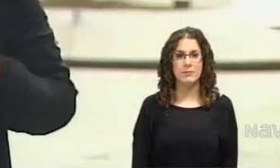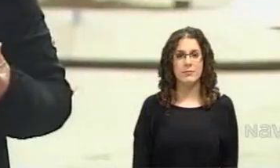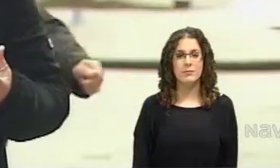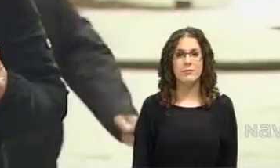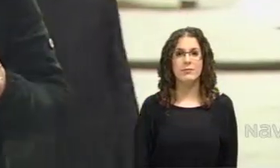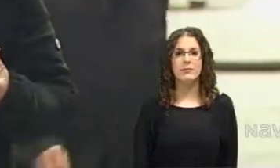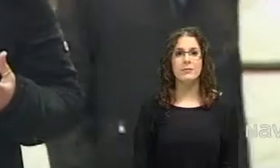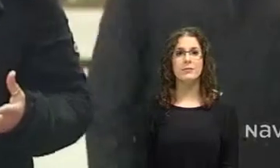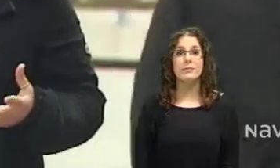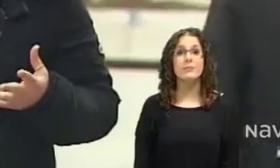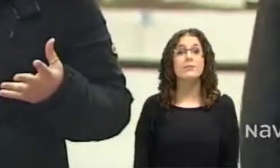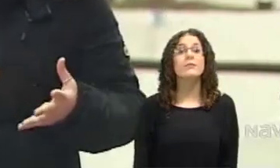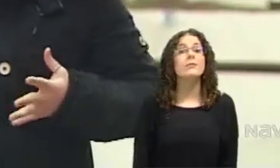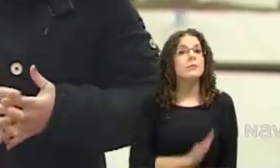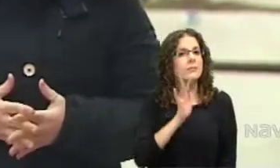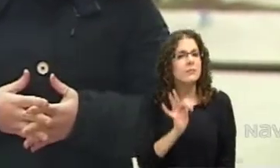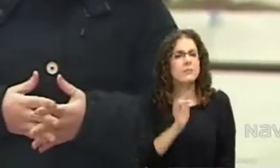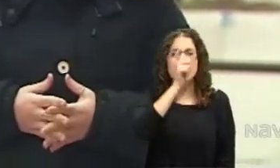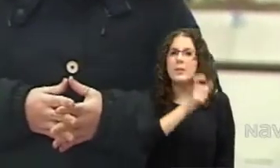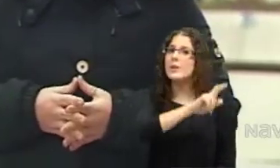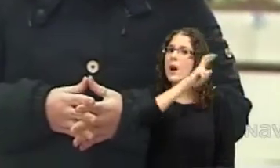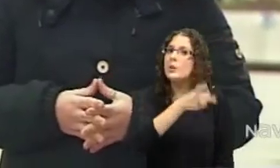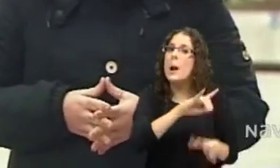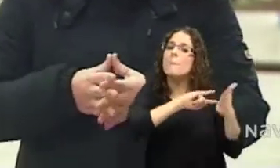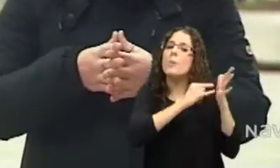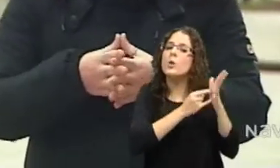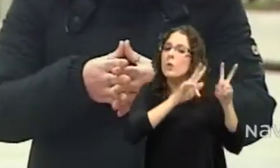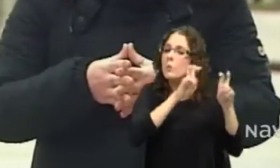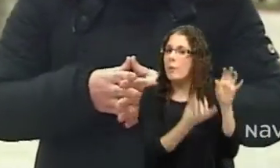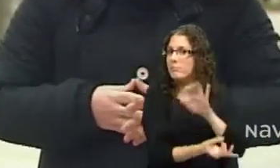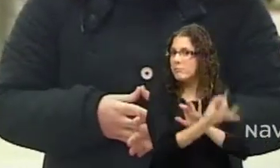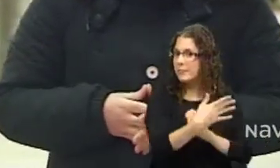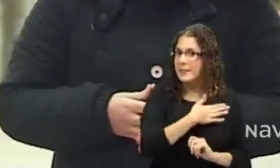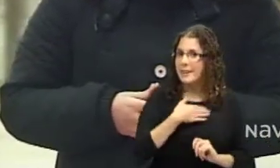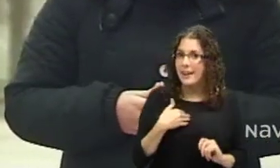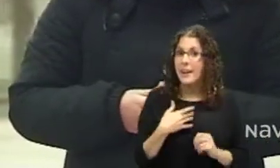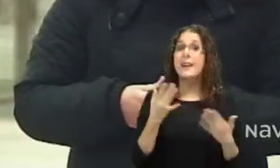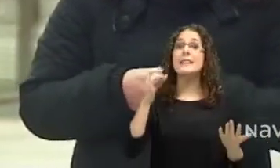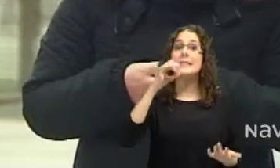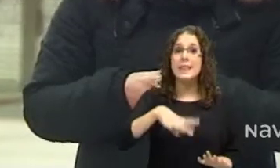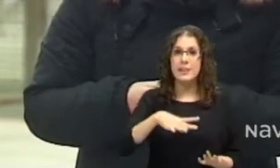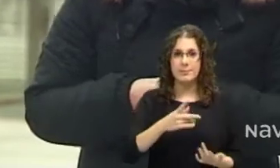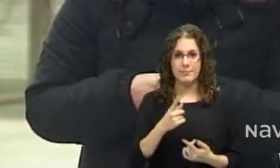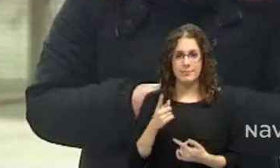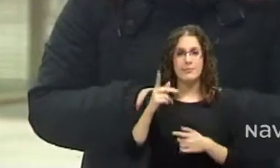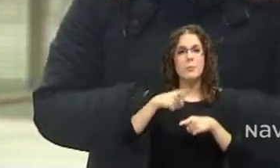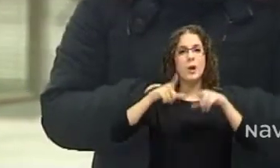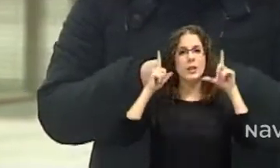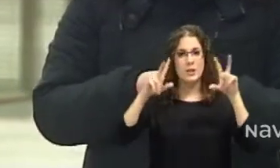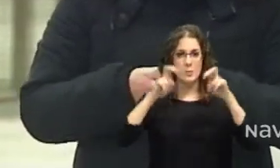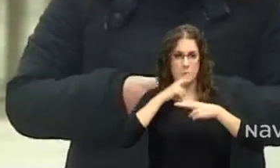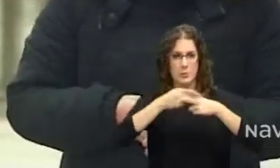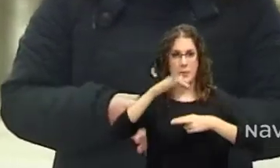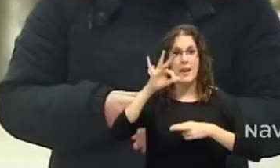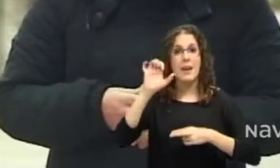Y quien también ha decidido emprender un nuevo proyecto es nuestro siguiente protagonista. Se llama Fernando Iglesias